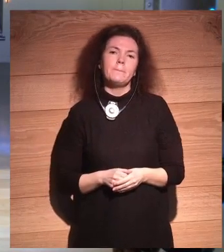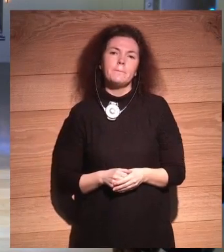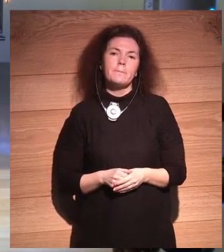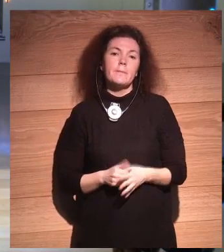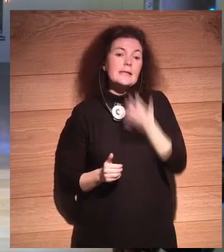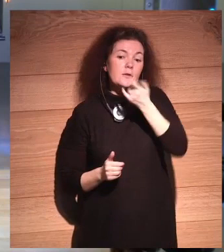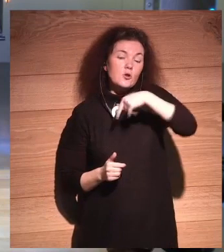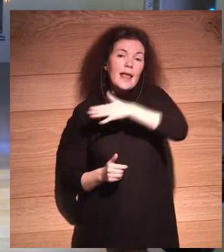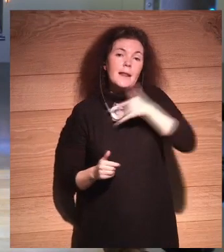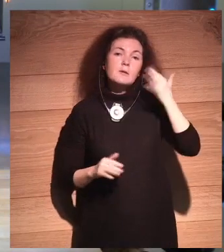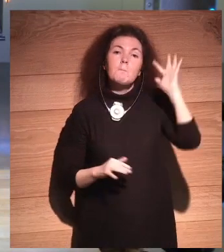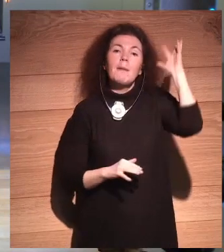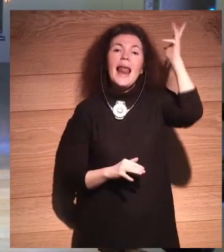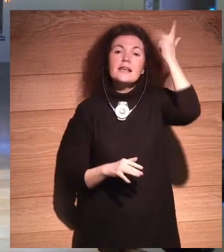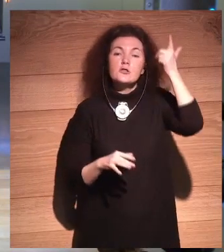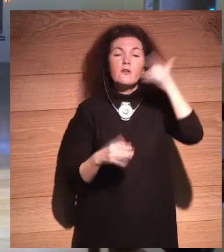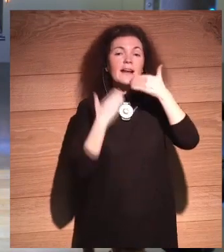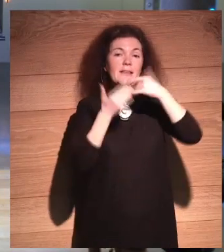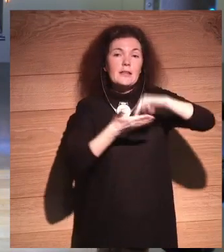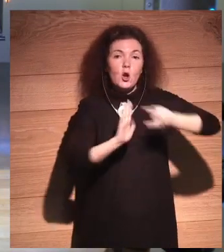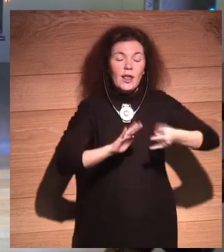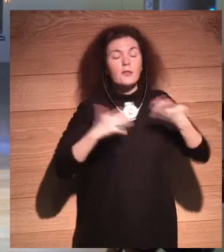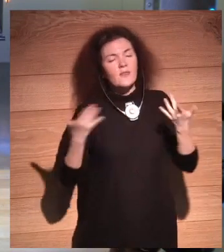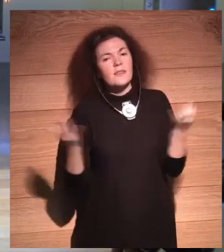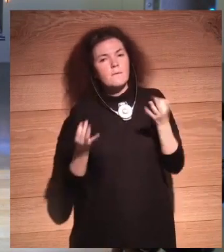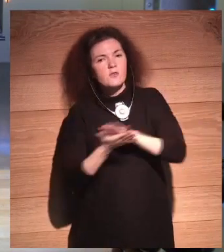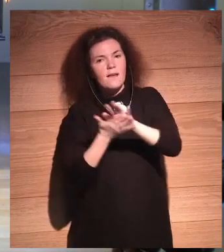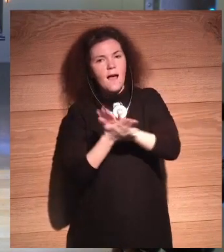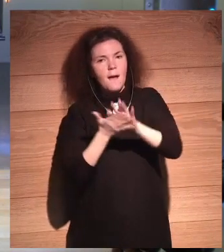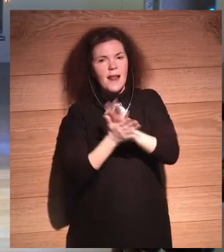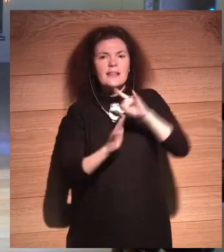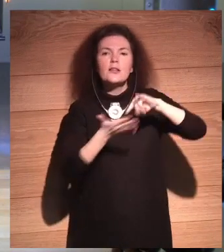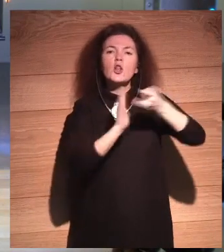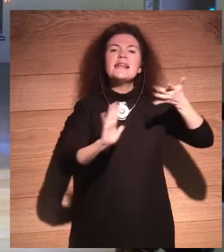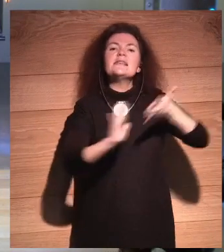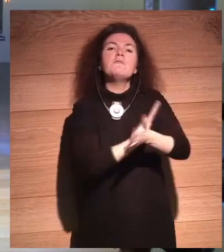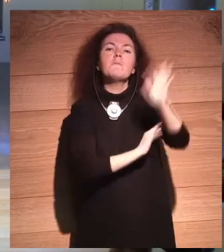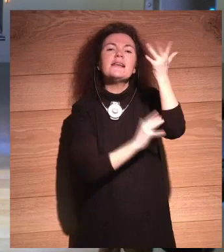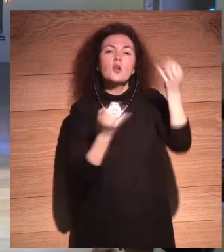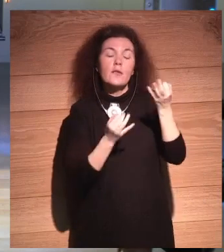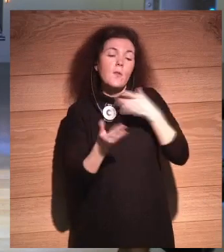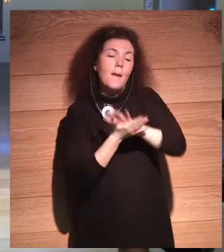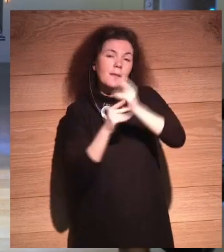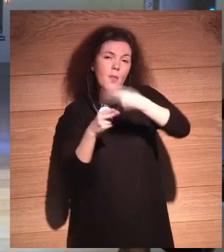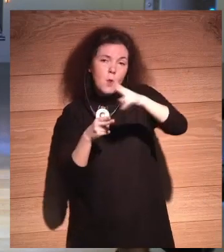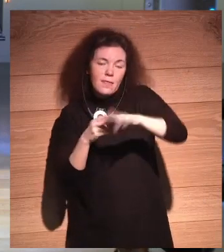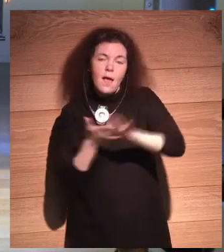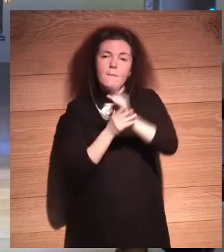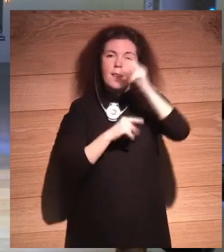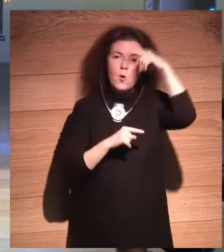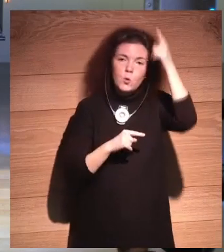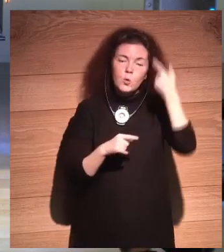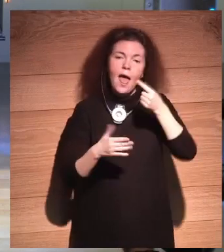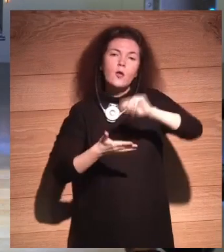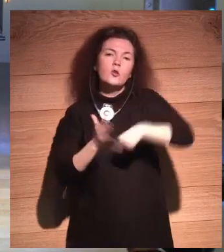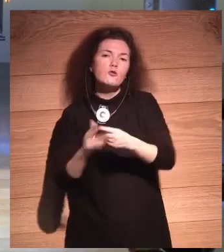Si queremos tener el paraíso con la tecnología, entonces vamos a tener que hablar de qué es lo que significa. Entonces vamos a hablar de política, de cultura, del